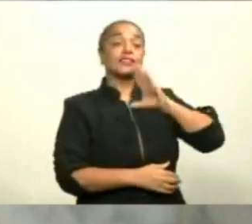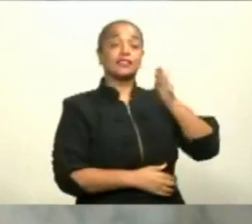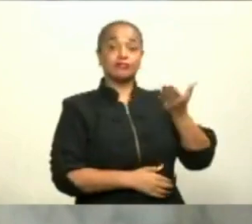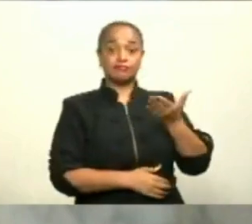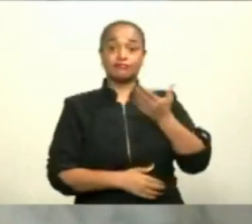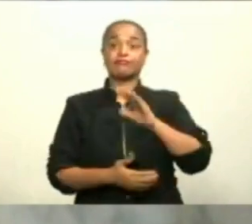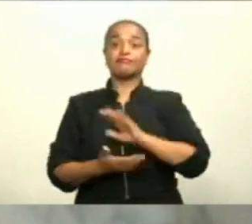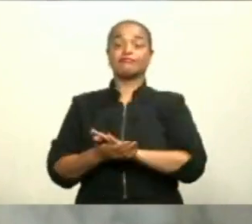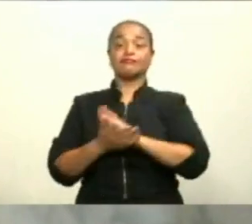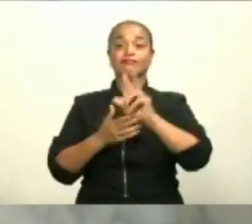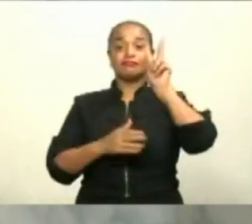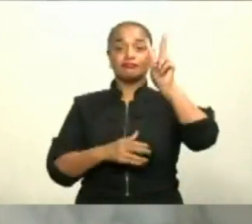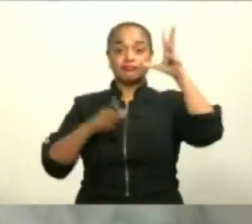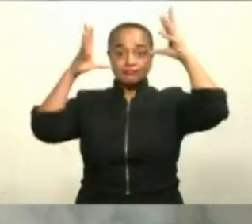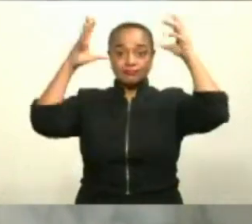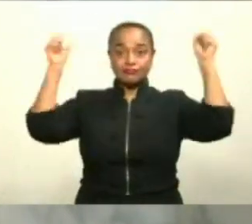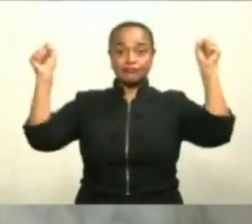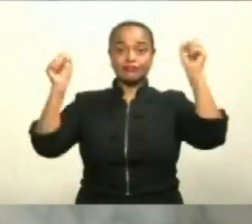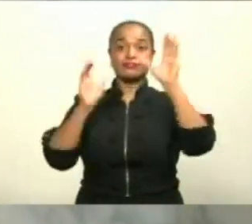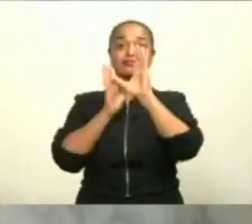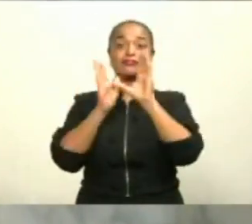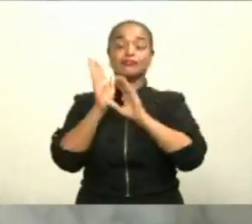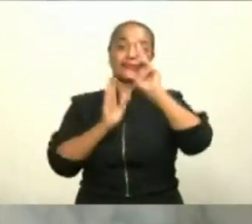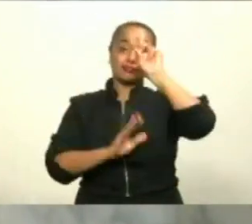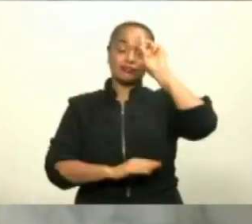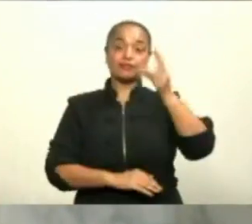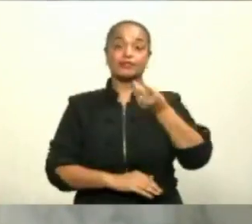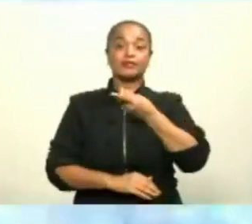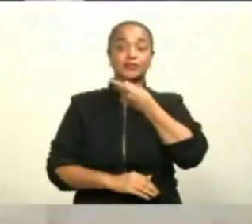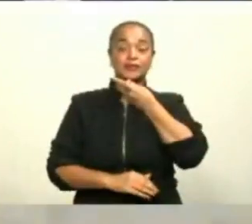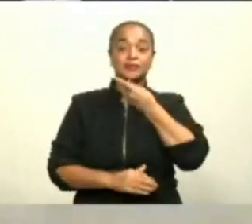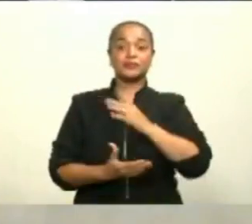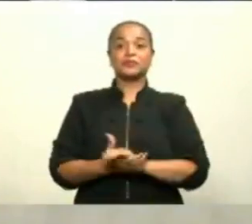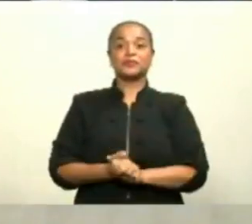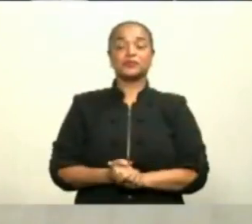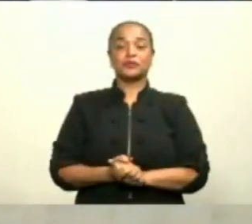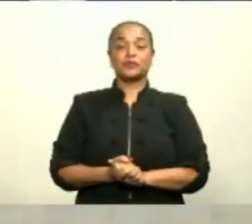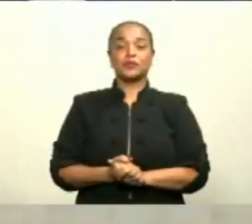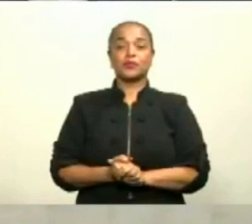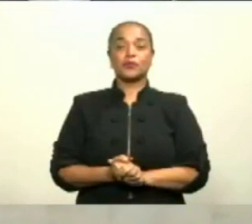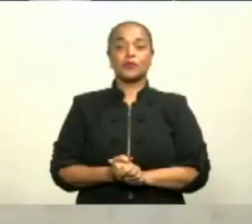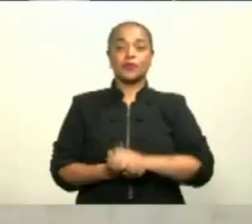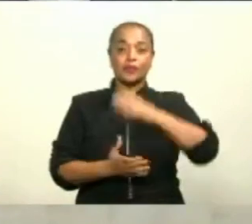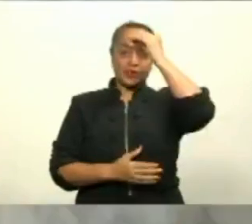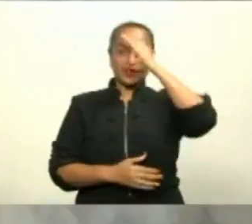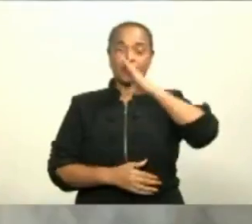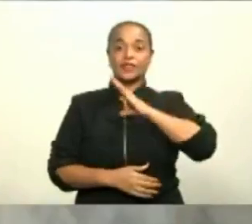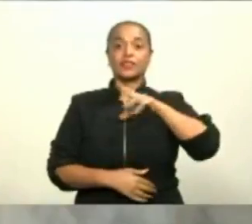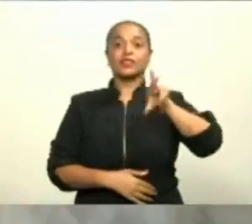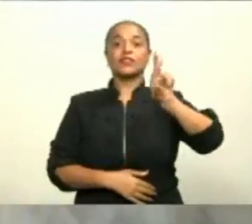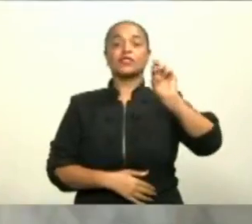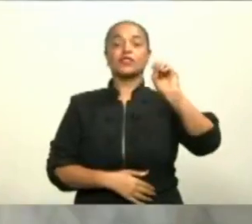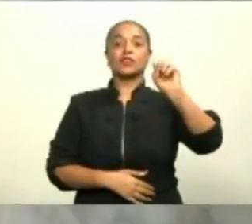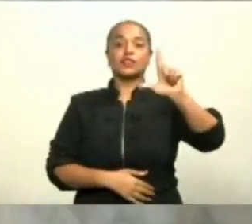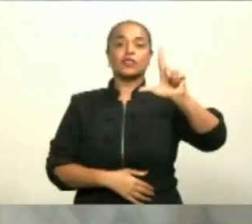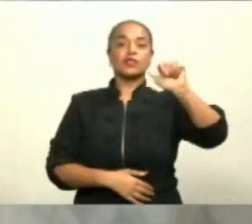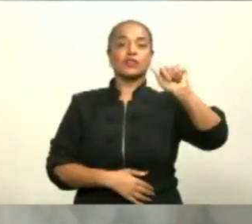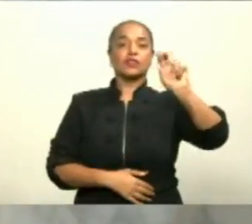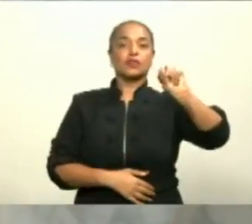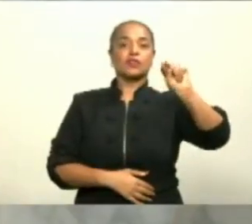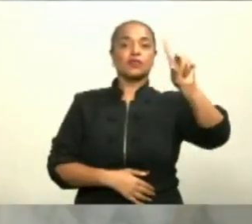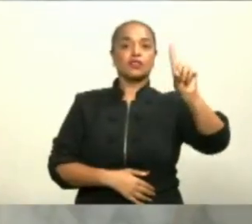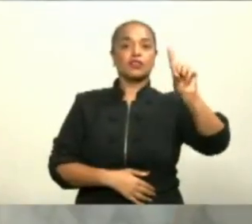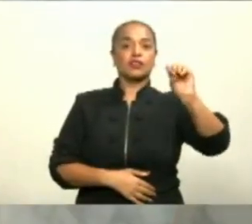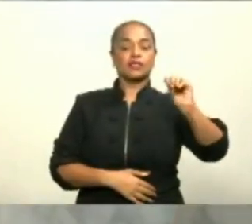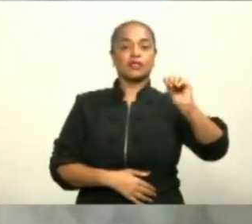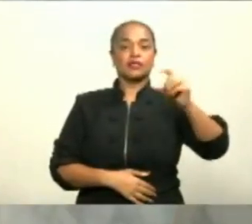Peña, vicepresidenta constitucional de la República Dominicana. Señor Rolando González Bónster, coordinador del equipo